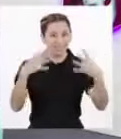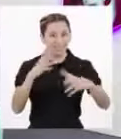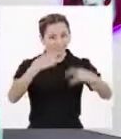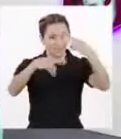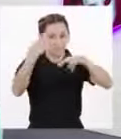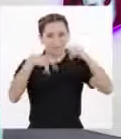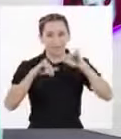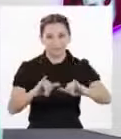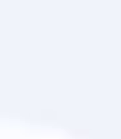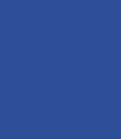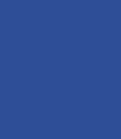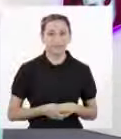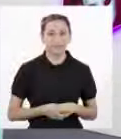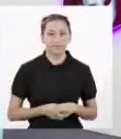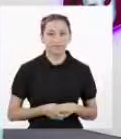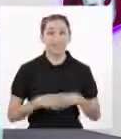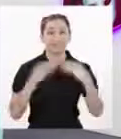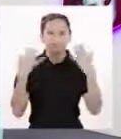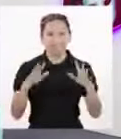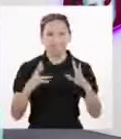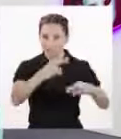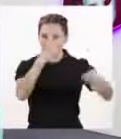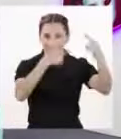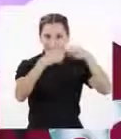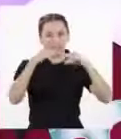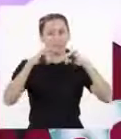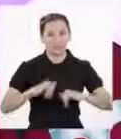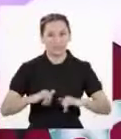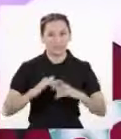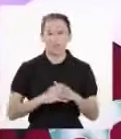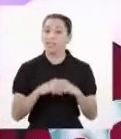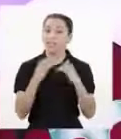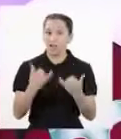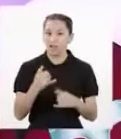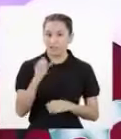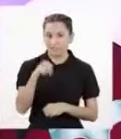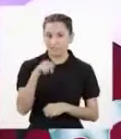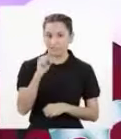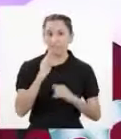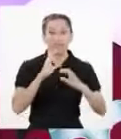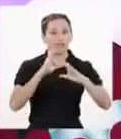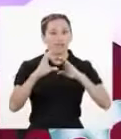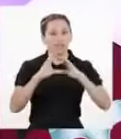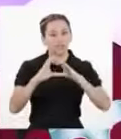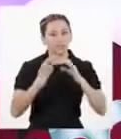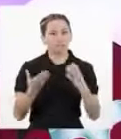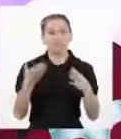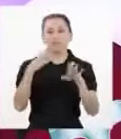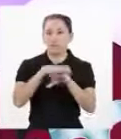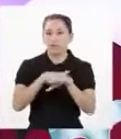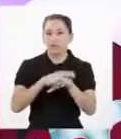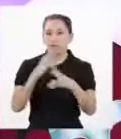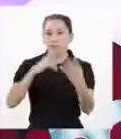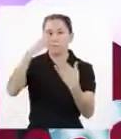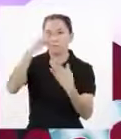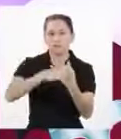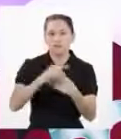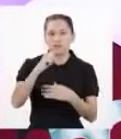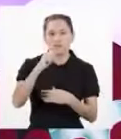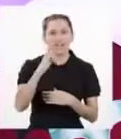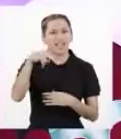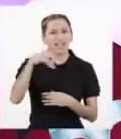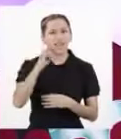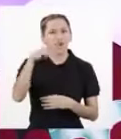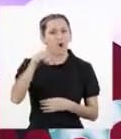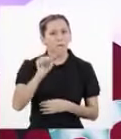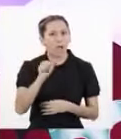volvemos! Ya estamos de regreso Ahora sí, conversemos sobre el proyecto del genoma humano ¿Qué